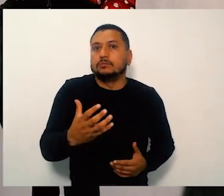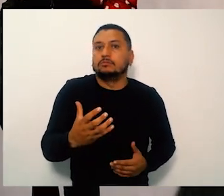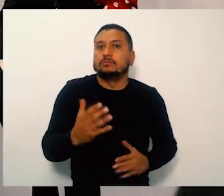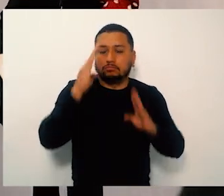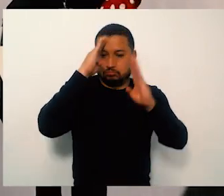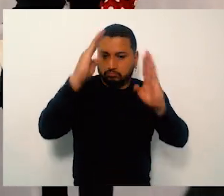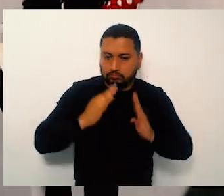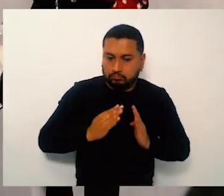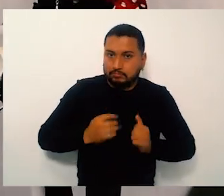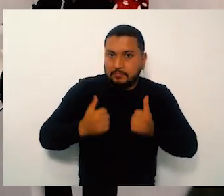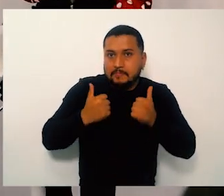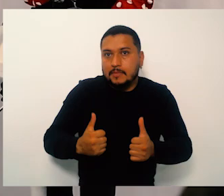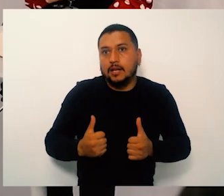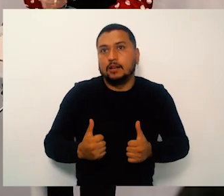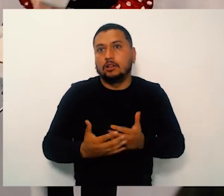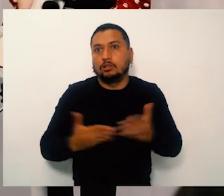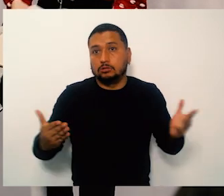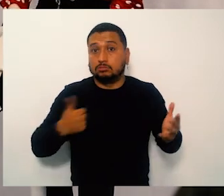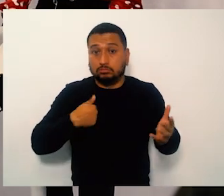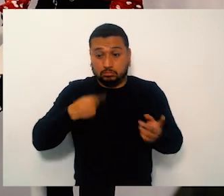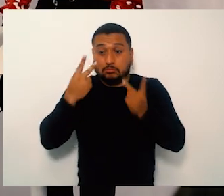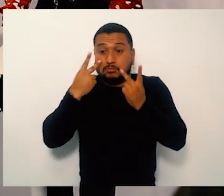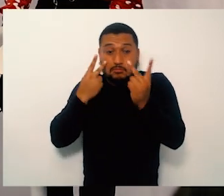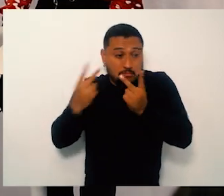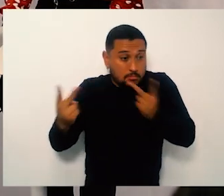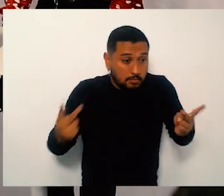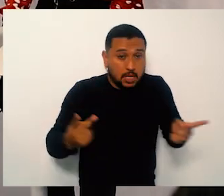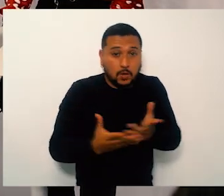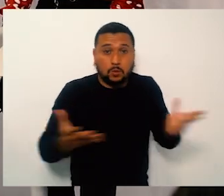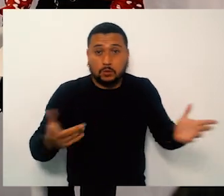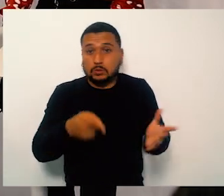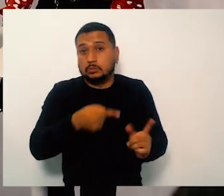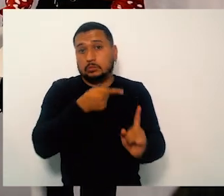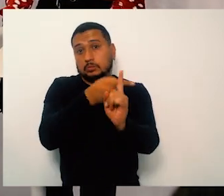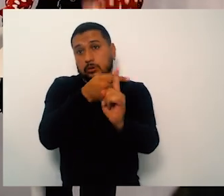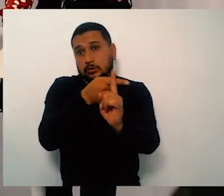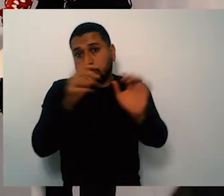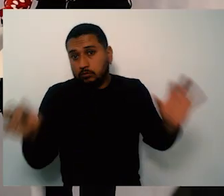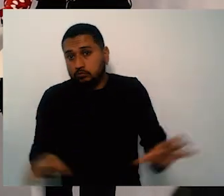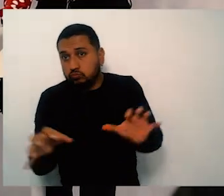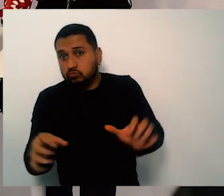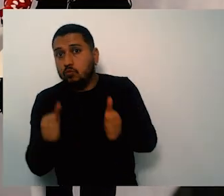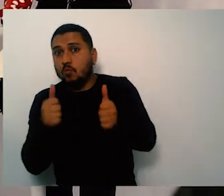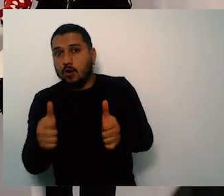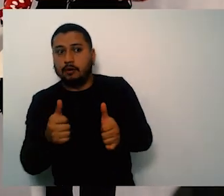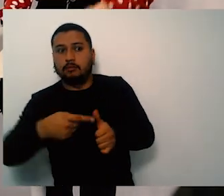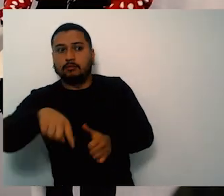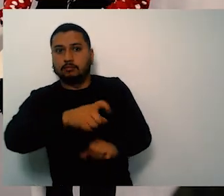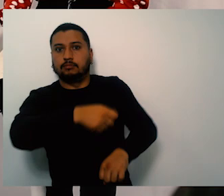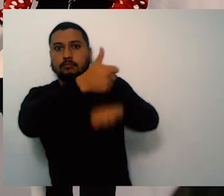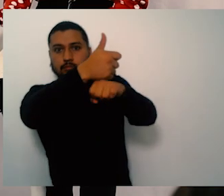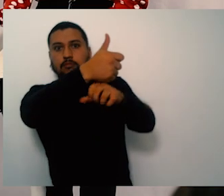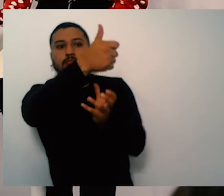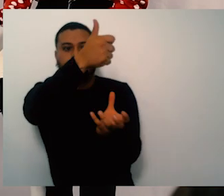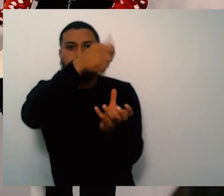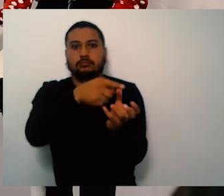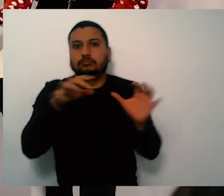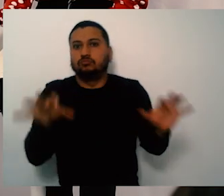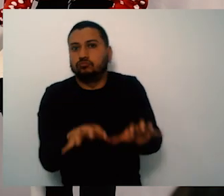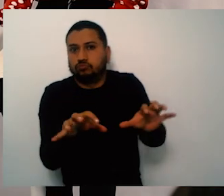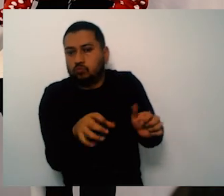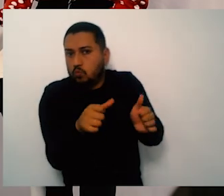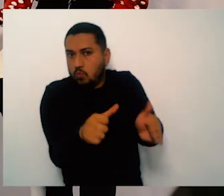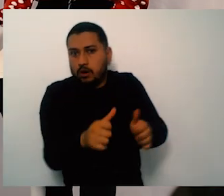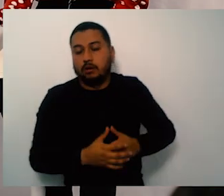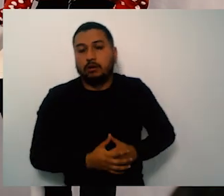y factores externos que a veces no podemos controlar pero queremos garantizar el 100% de los medicamentos a los